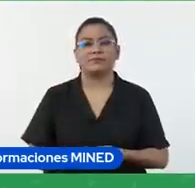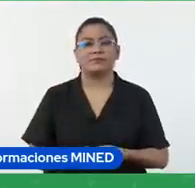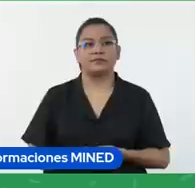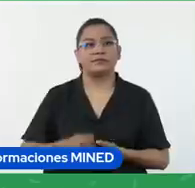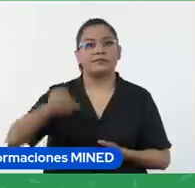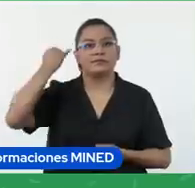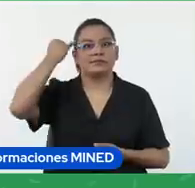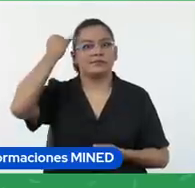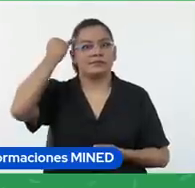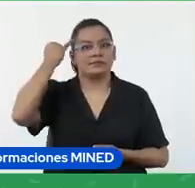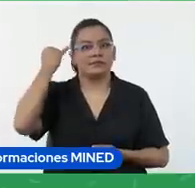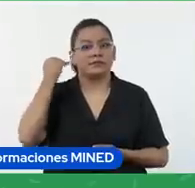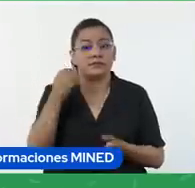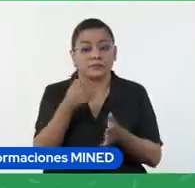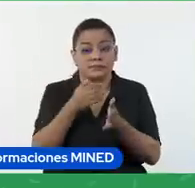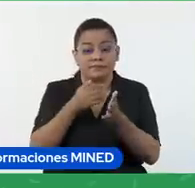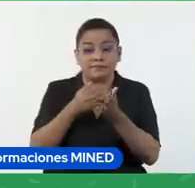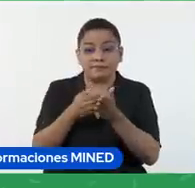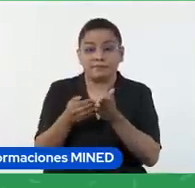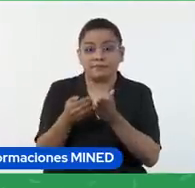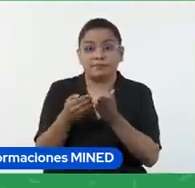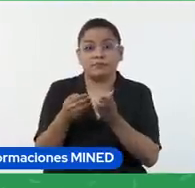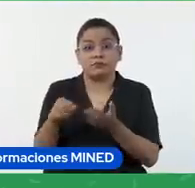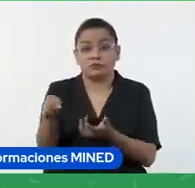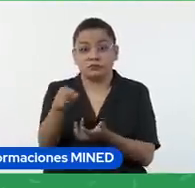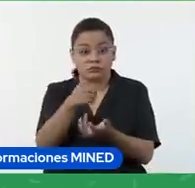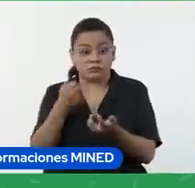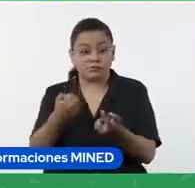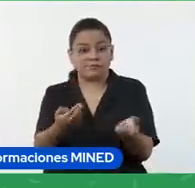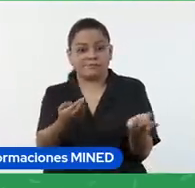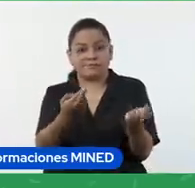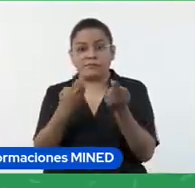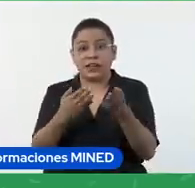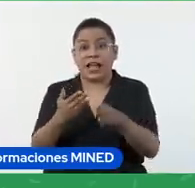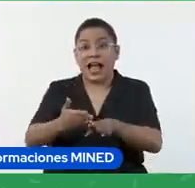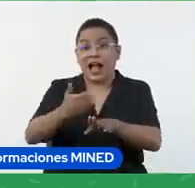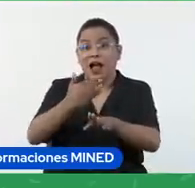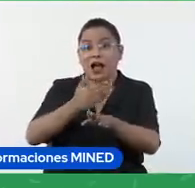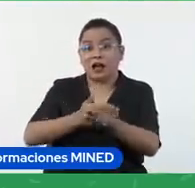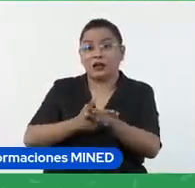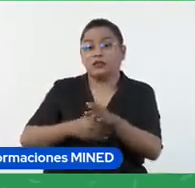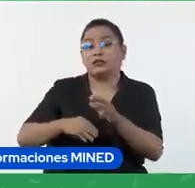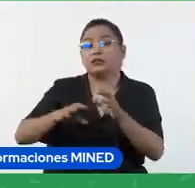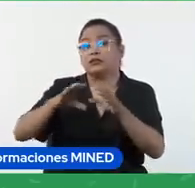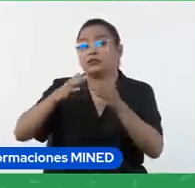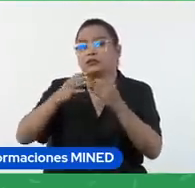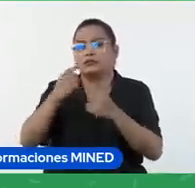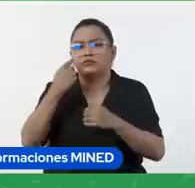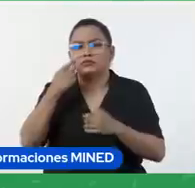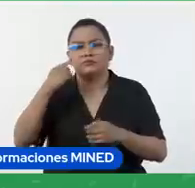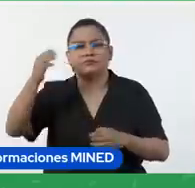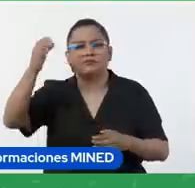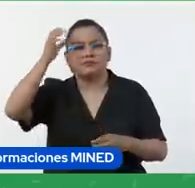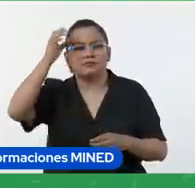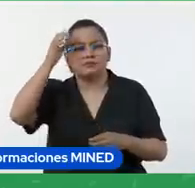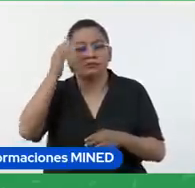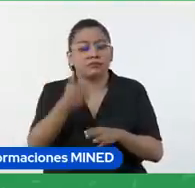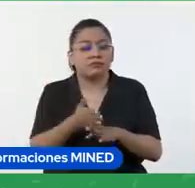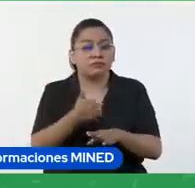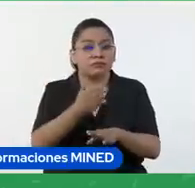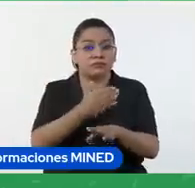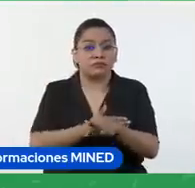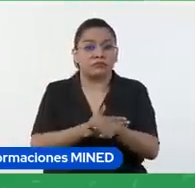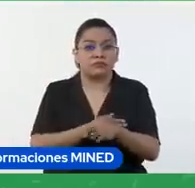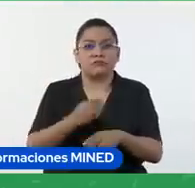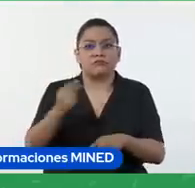que esto se responda al inicio de la clase, ¿verdad?, antes de ver el contenido, para ver los conocimientos previos, y que sea algo